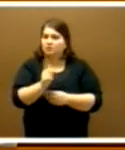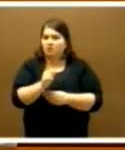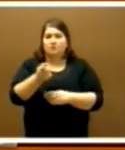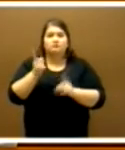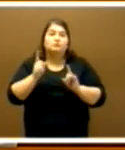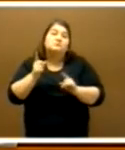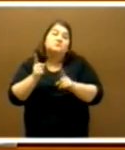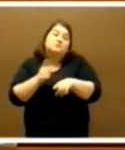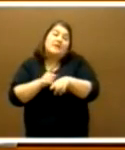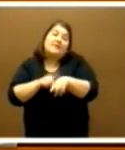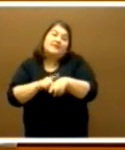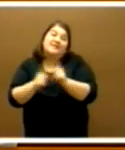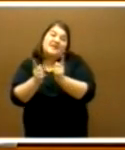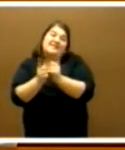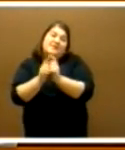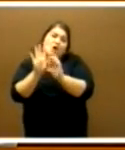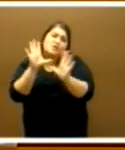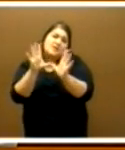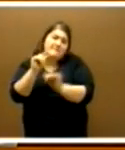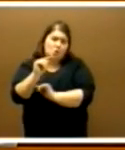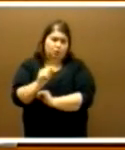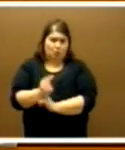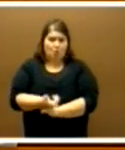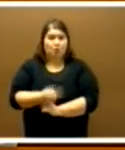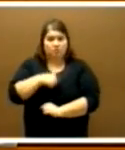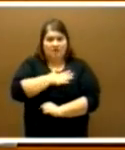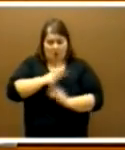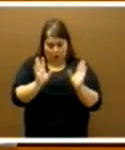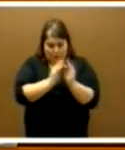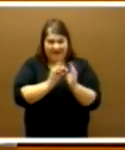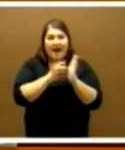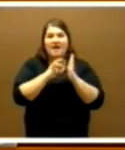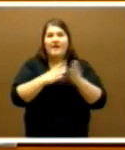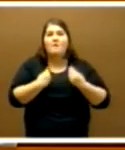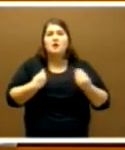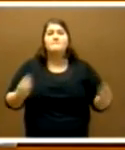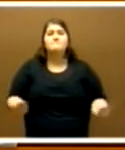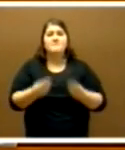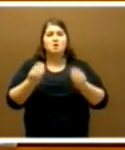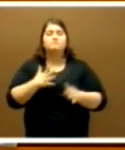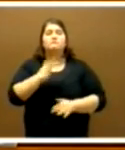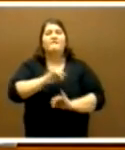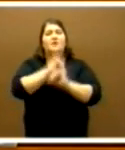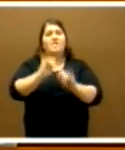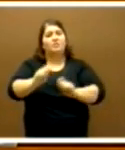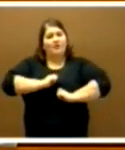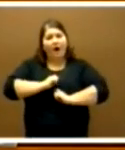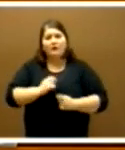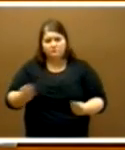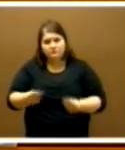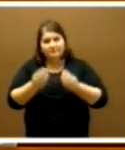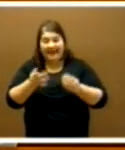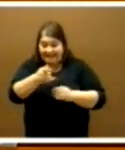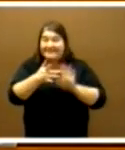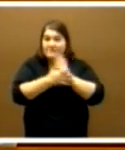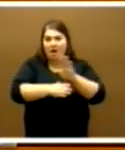y lo he querido resumir en que tengamos una mejor calidad de vida y que seamos más felices. De eso se trata la estrategia de